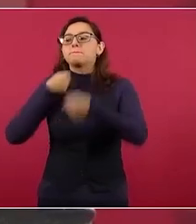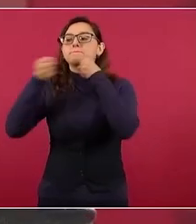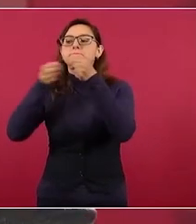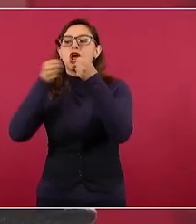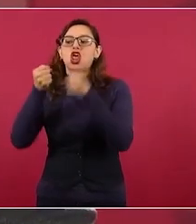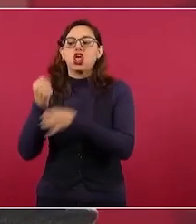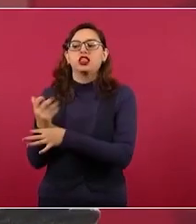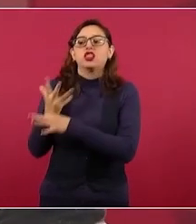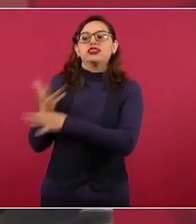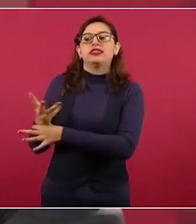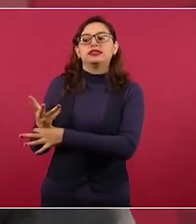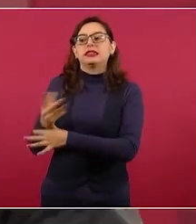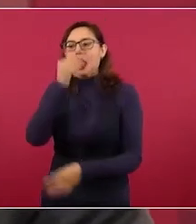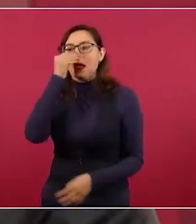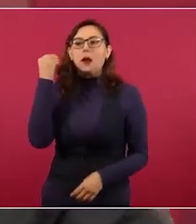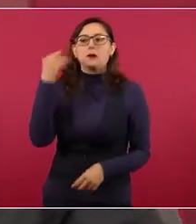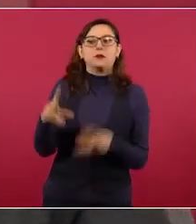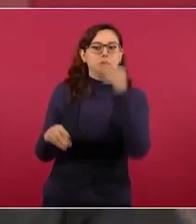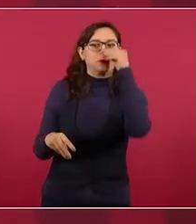donde